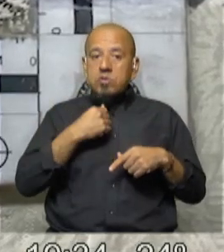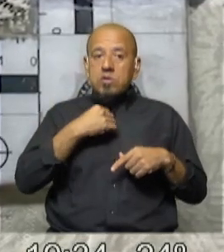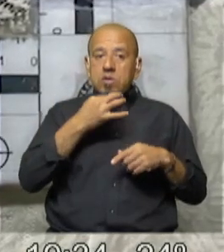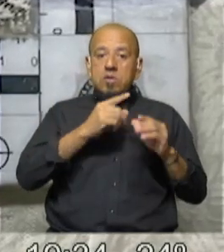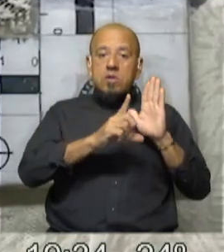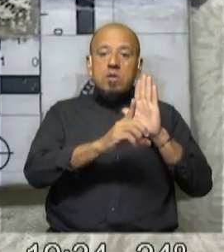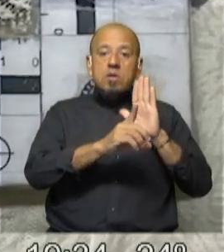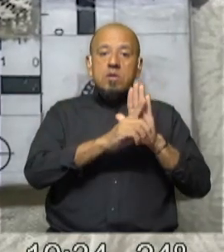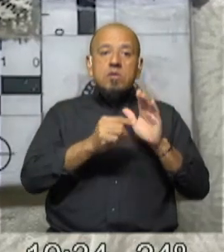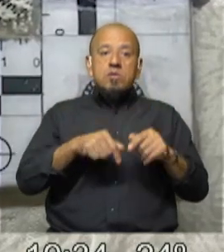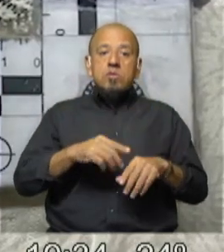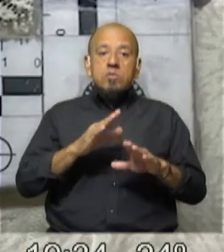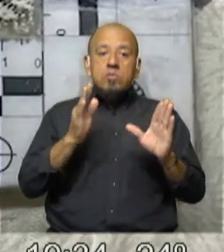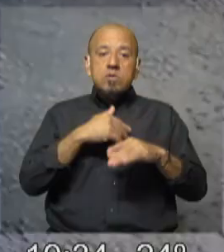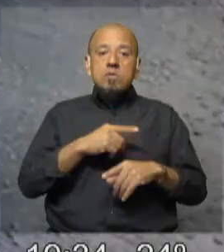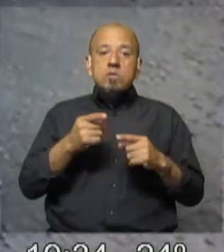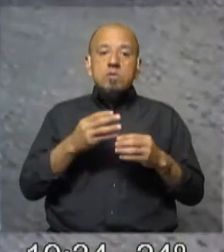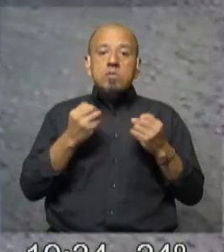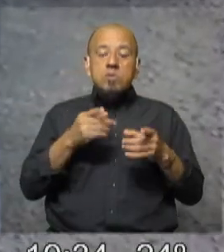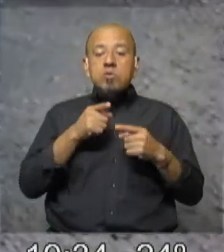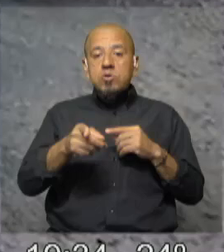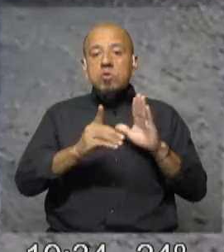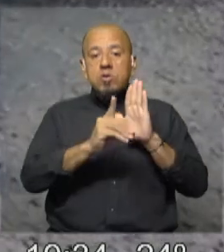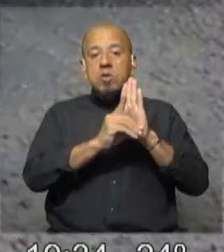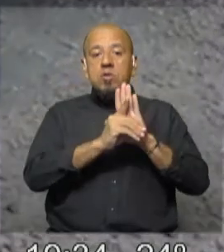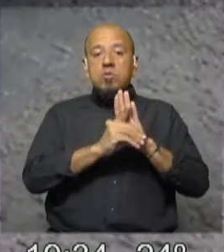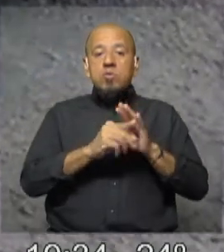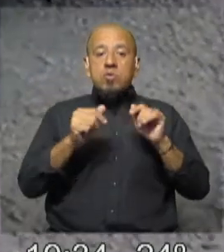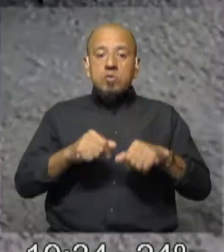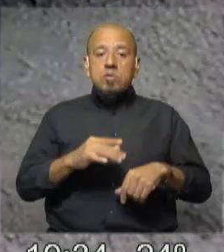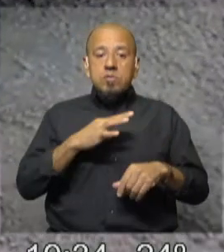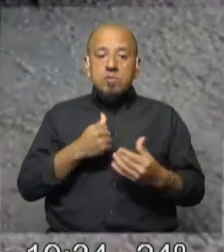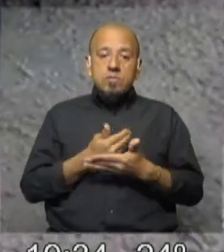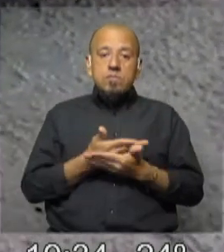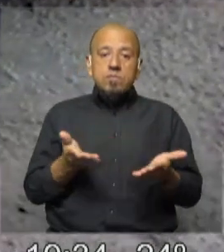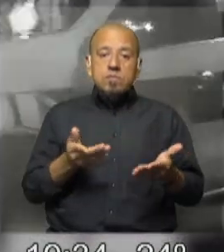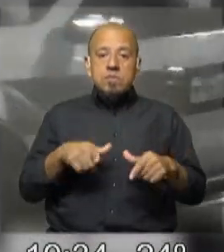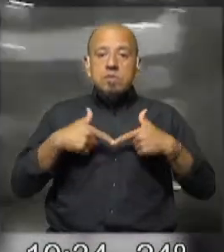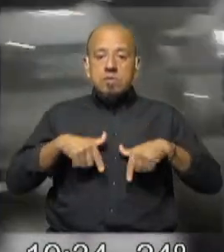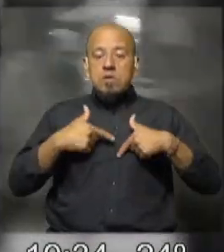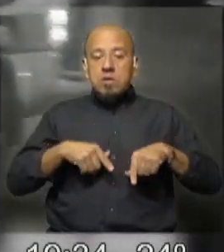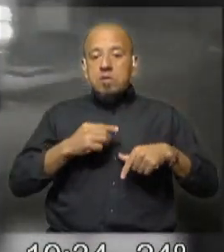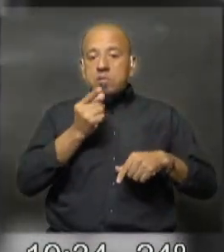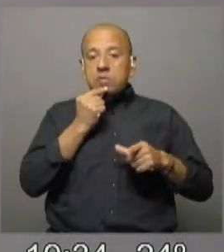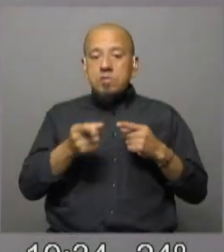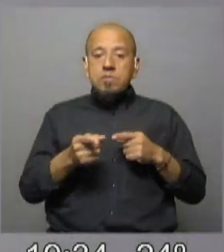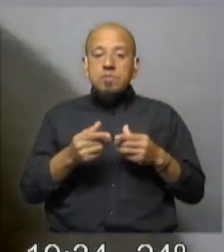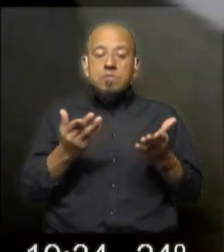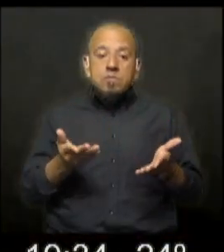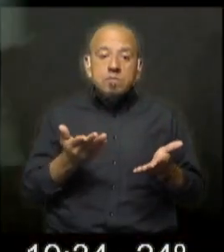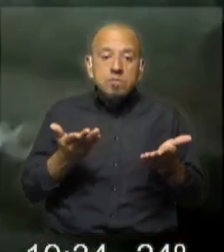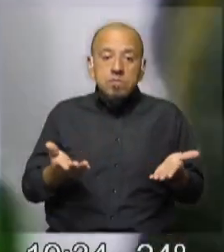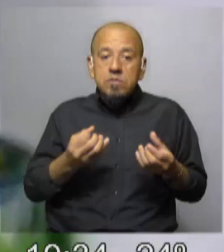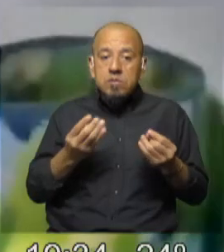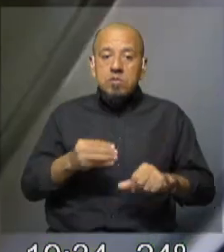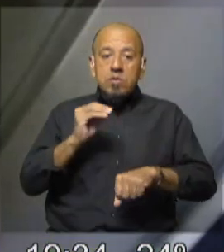que no los puede discutir nadie porque son los propios datos que hoy terminó publicando el Ministerio del Interior medio escondida porque no le